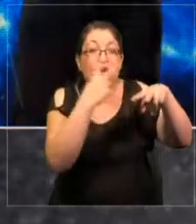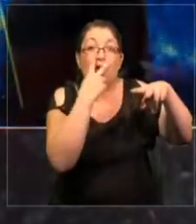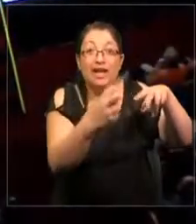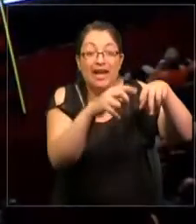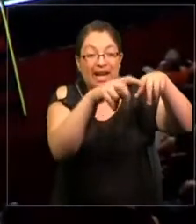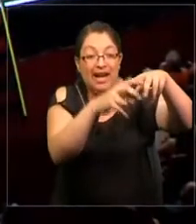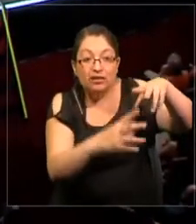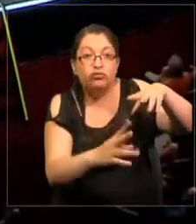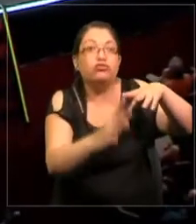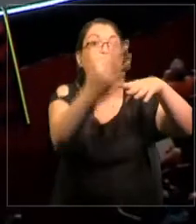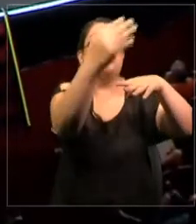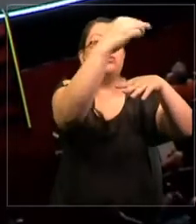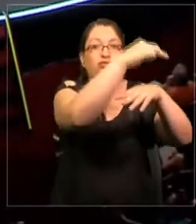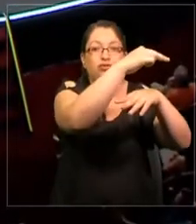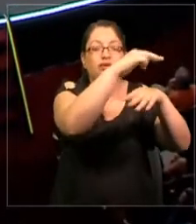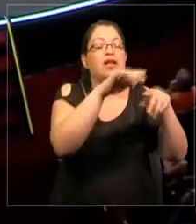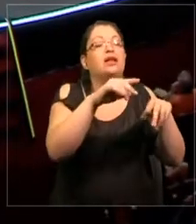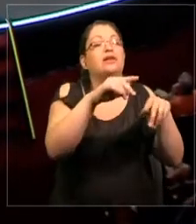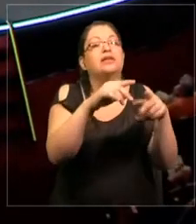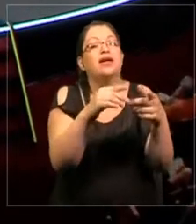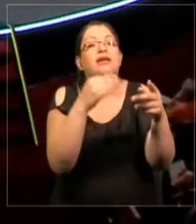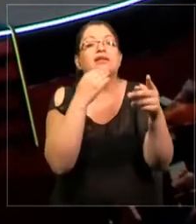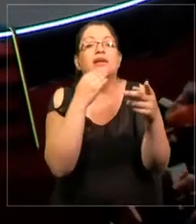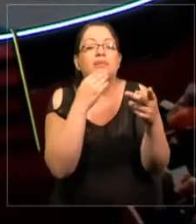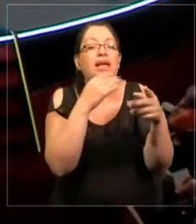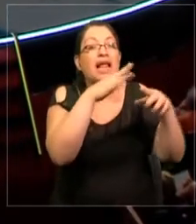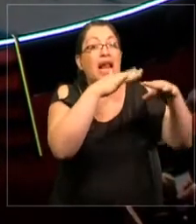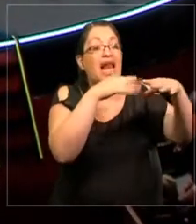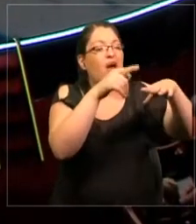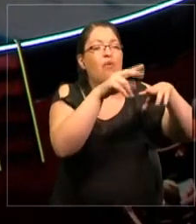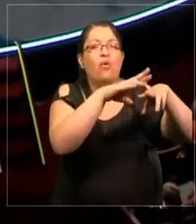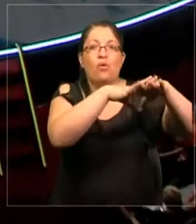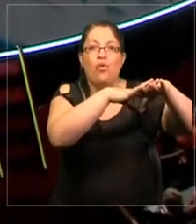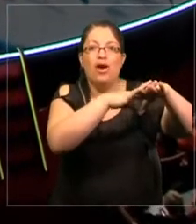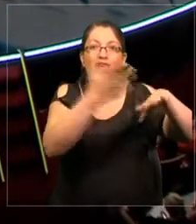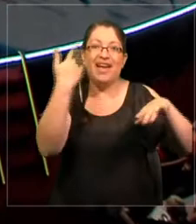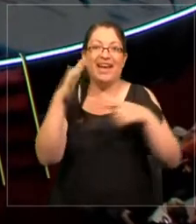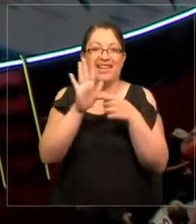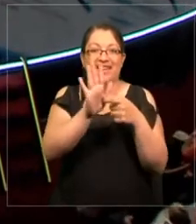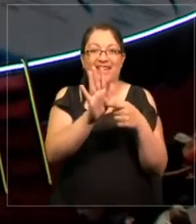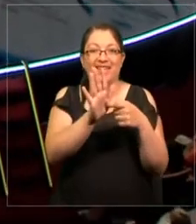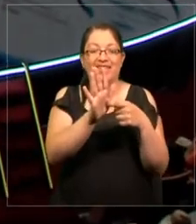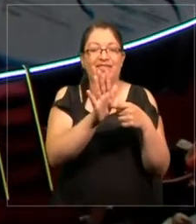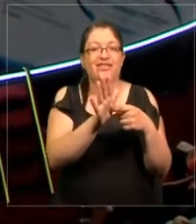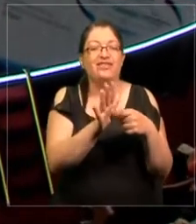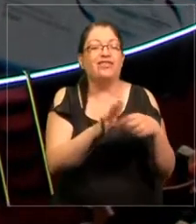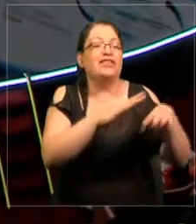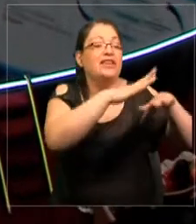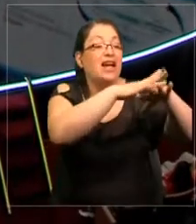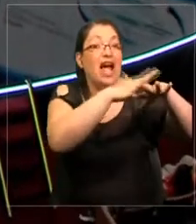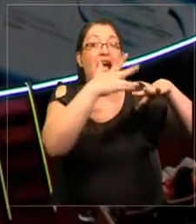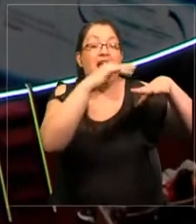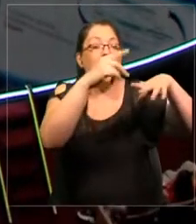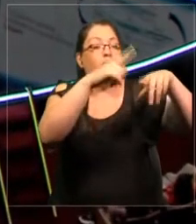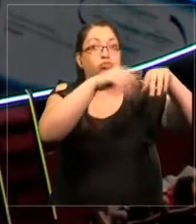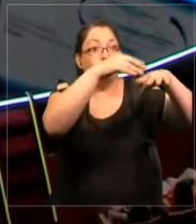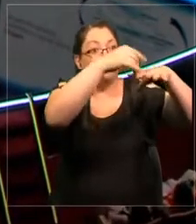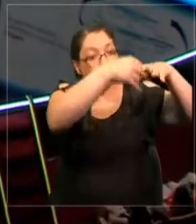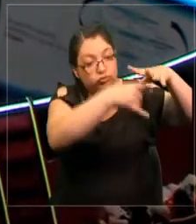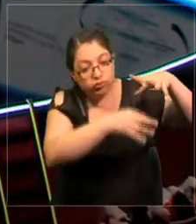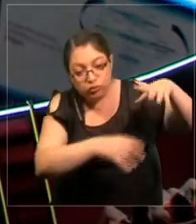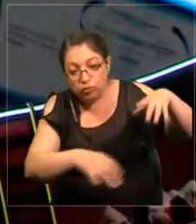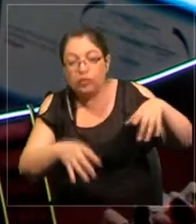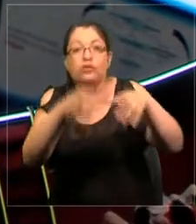Los sólidos se van a fertilizantes y el agua es lo que nosotros les mostramos antes, que también se va a la agricultura.